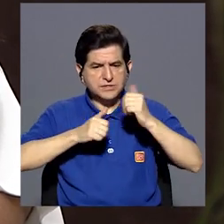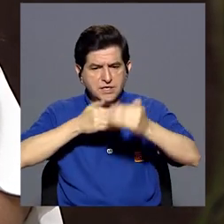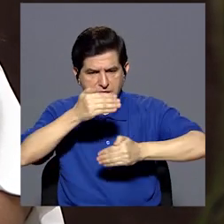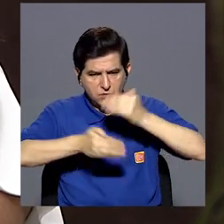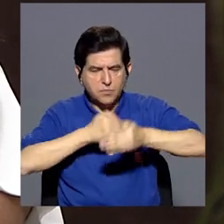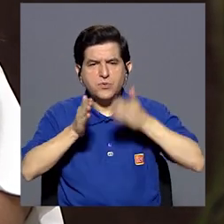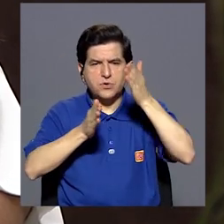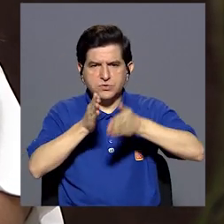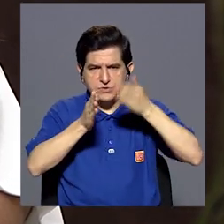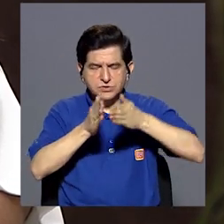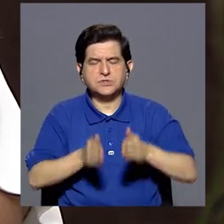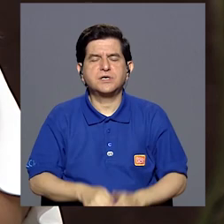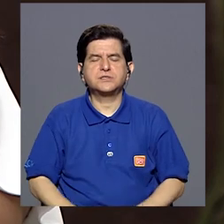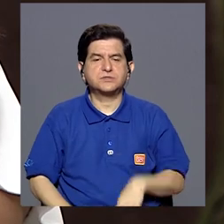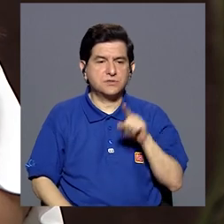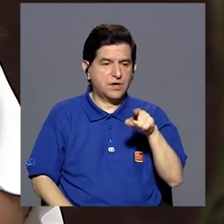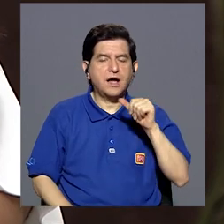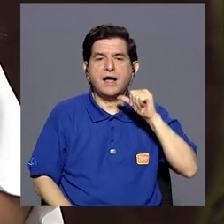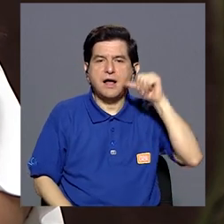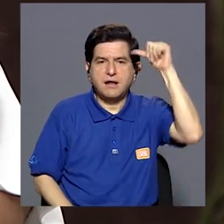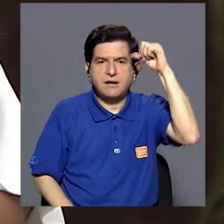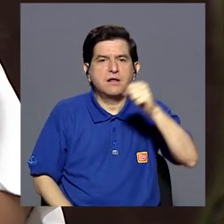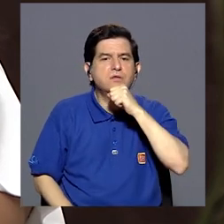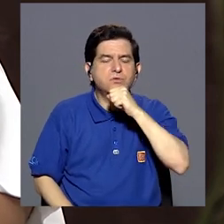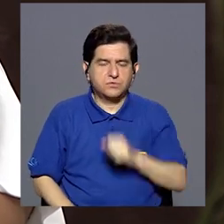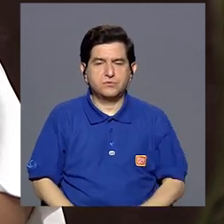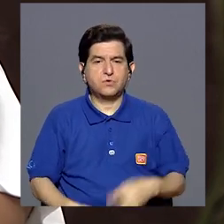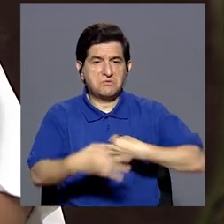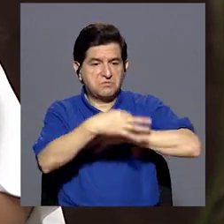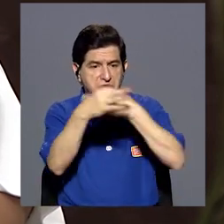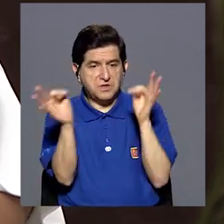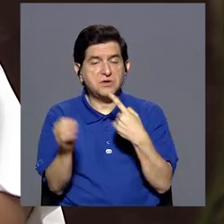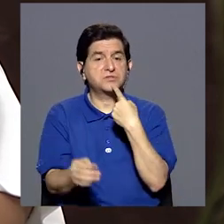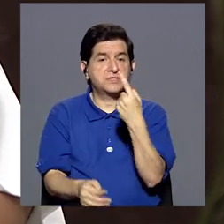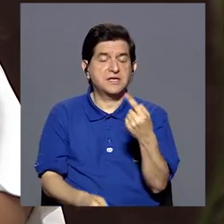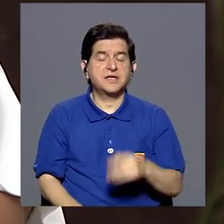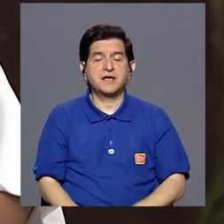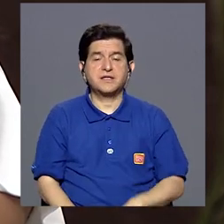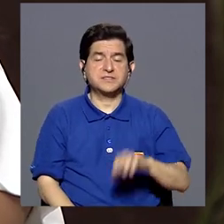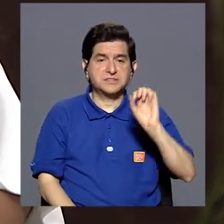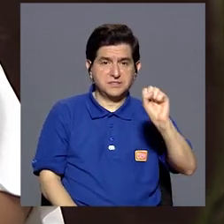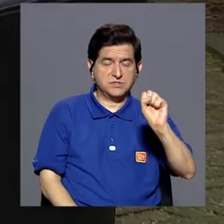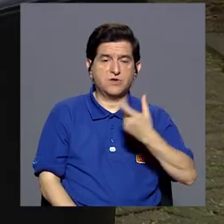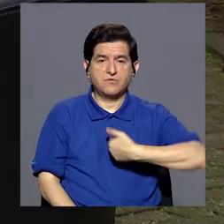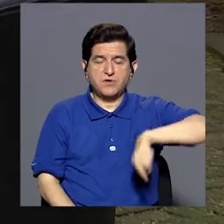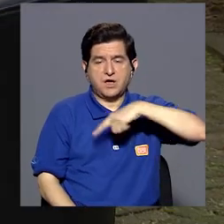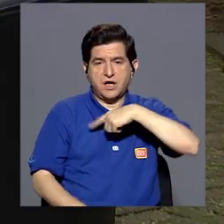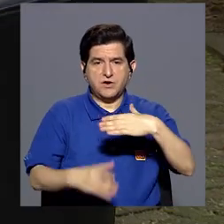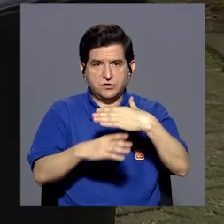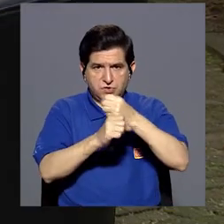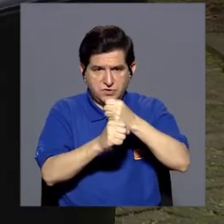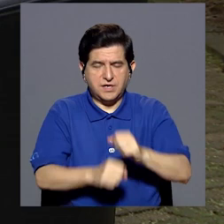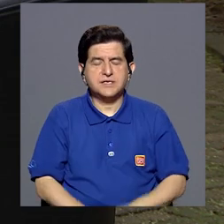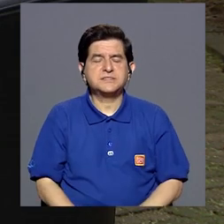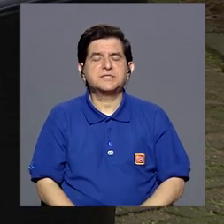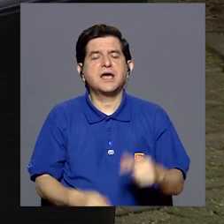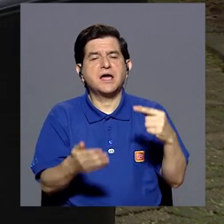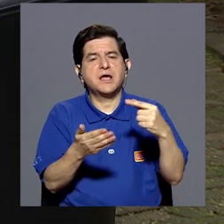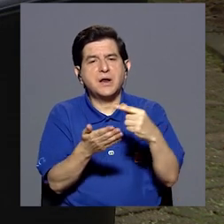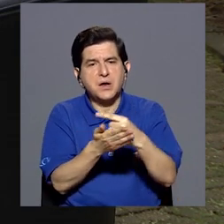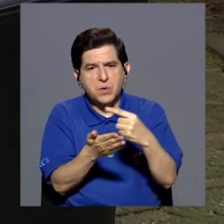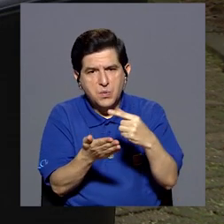cuidando mejor a ese adulto mayor. Entonces, de esos talleres que habla Sofía, hemos ido realizándolos en